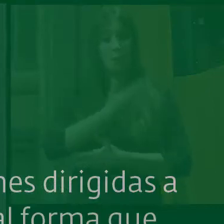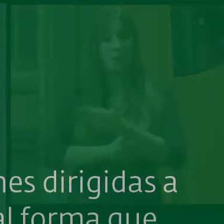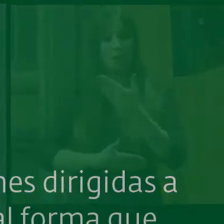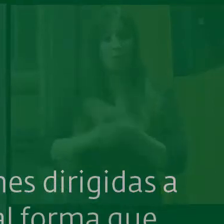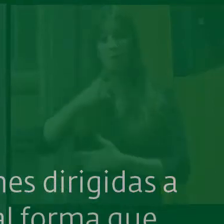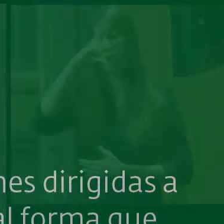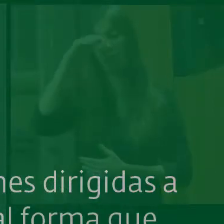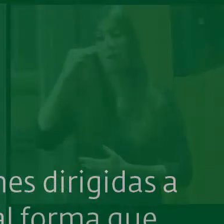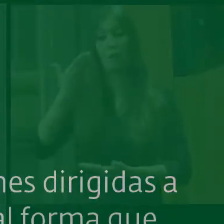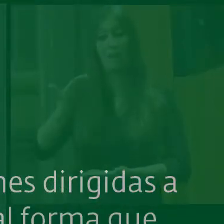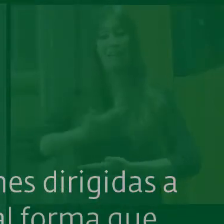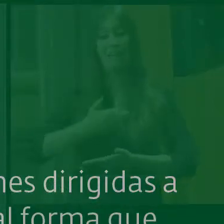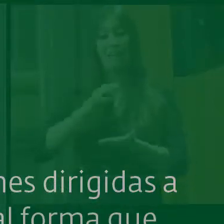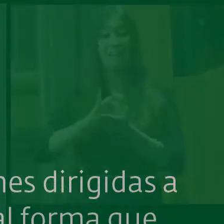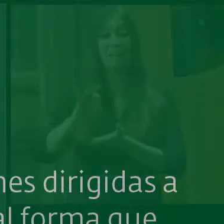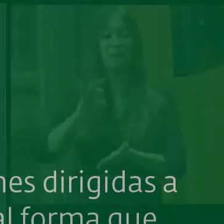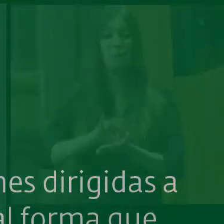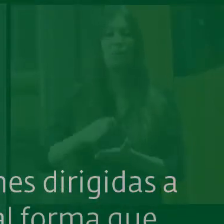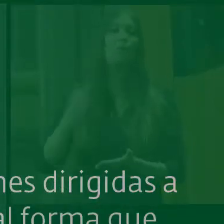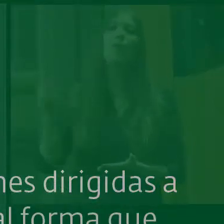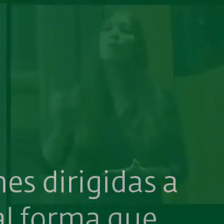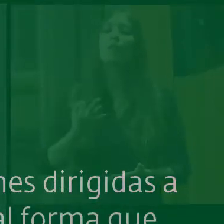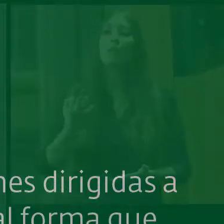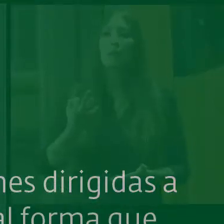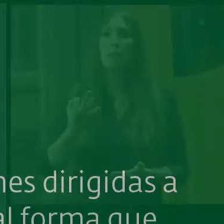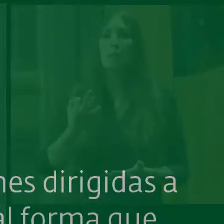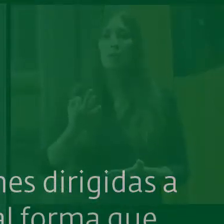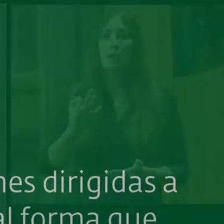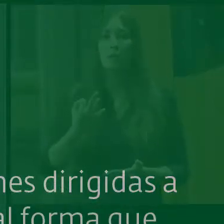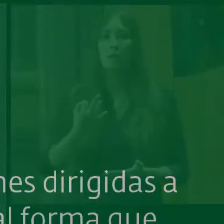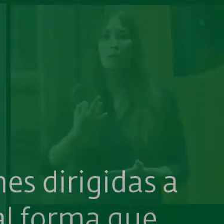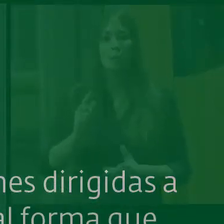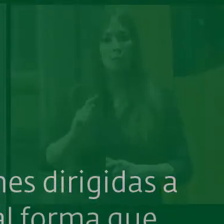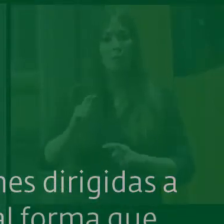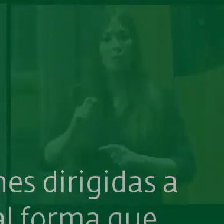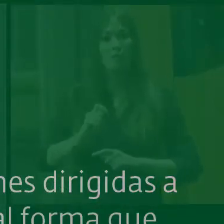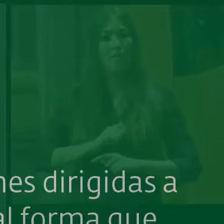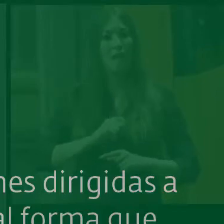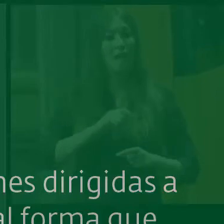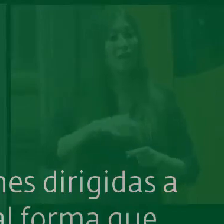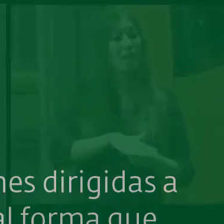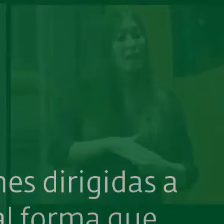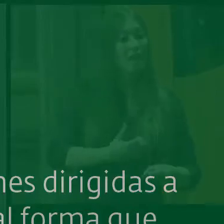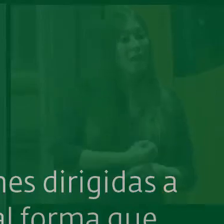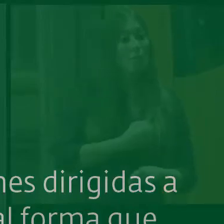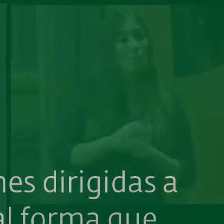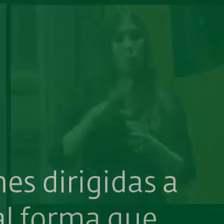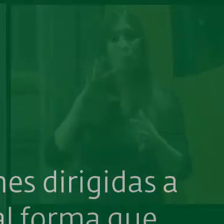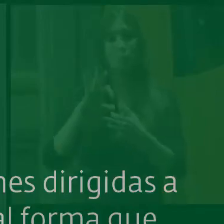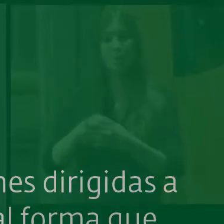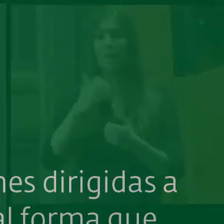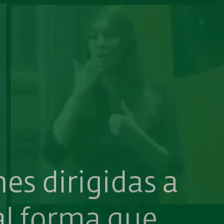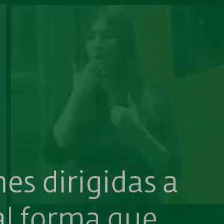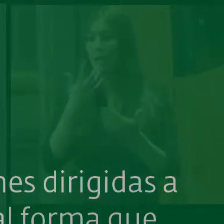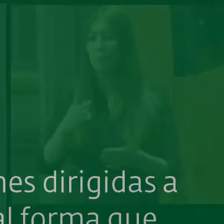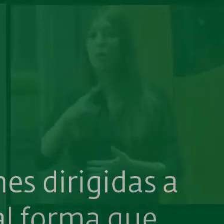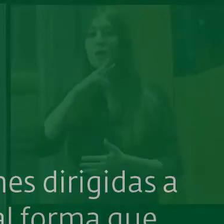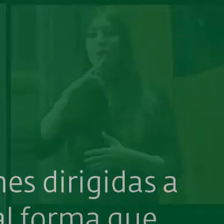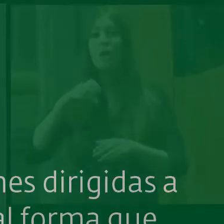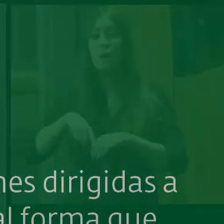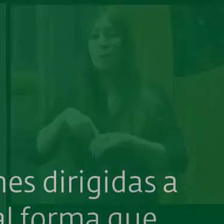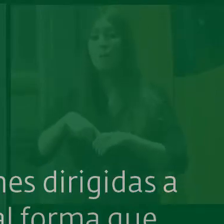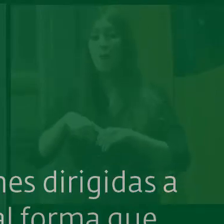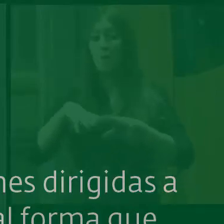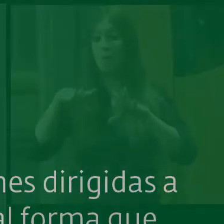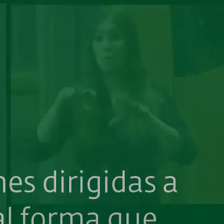intelectual sean capaces. Tribles con el empleo. Por ejemplo, reservar la plaza